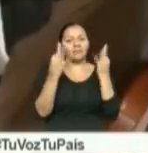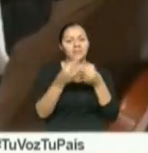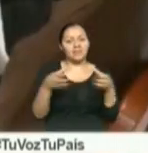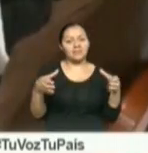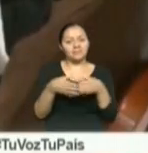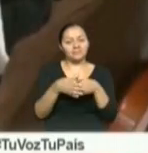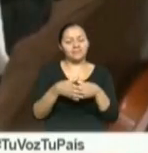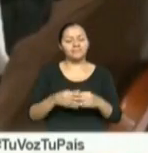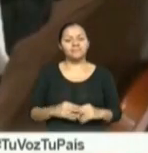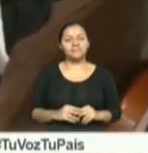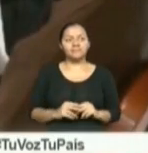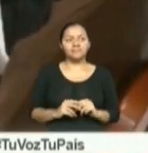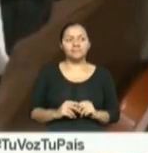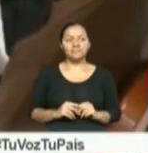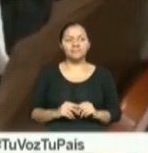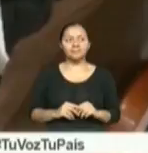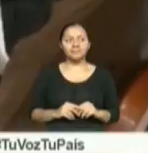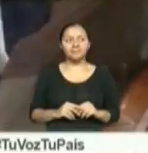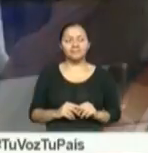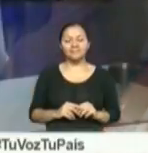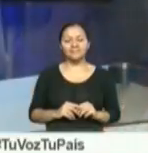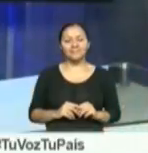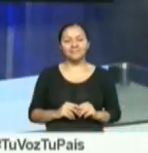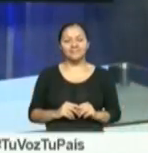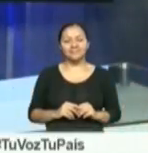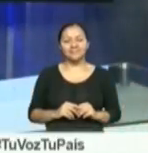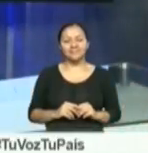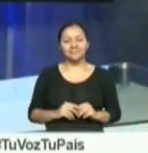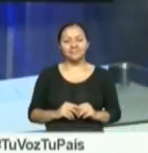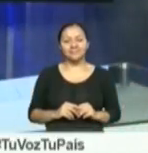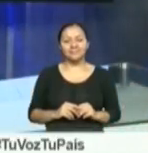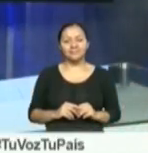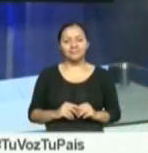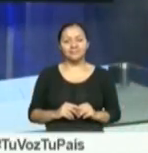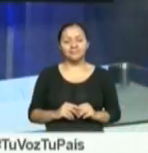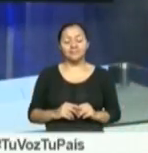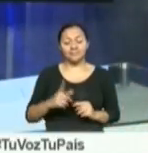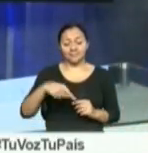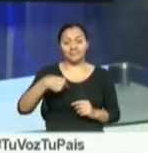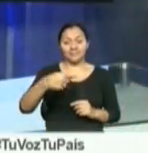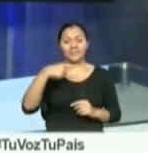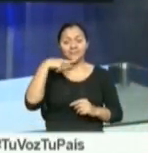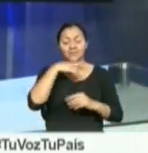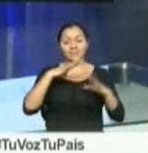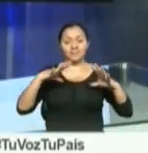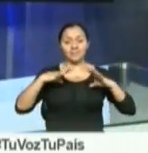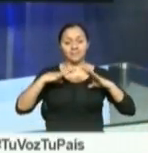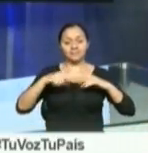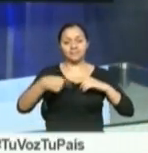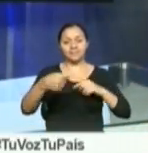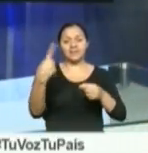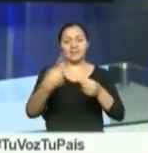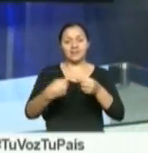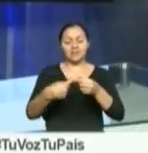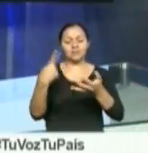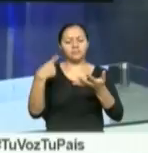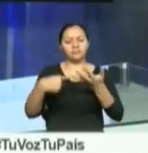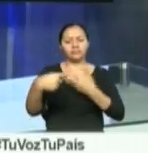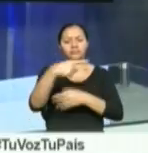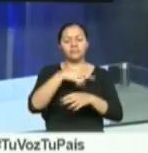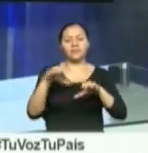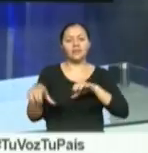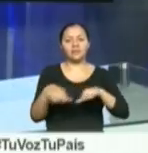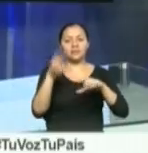Luis Andrade, Noticiero Ciudadano. Y en este feriado de Semana Santa, Quito ofrece una gama de actividades